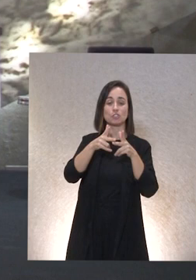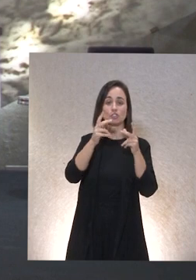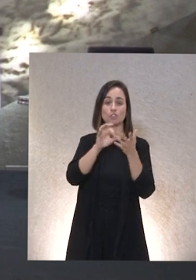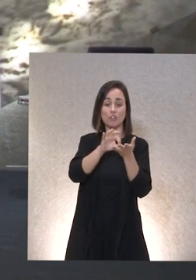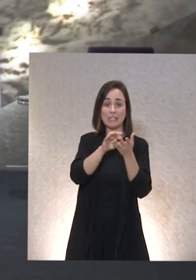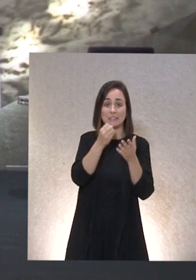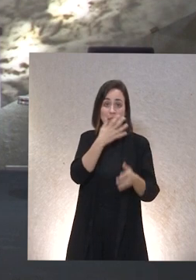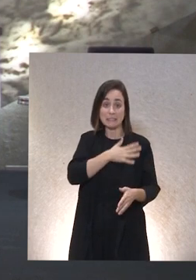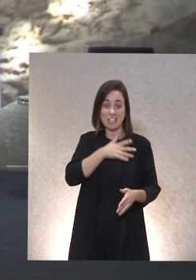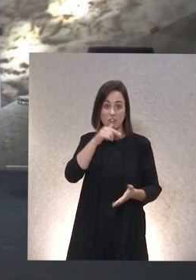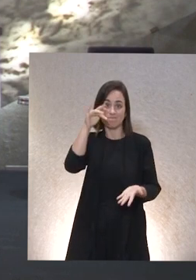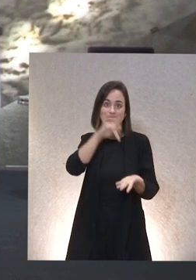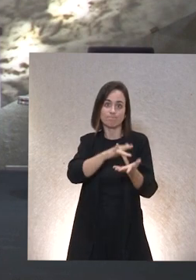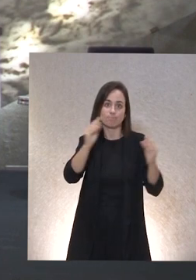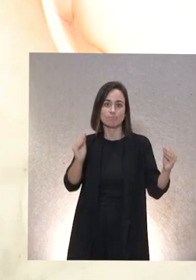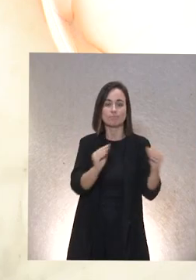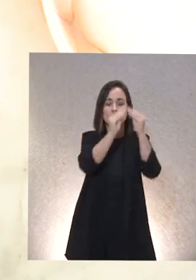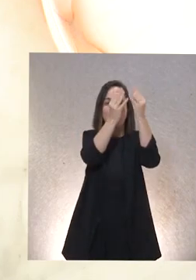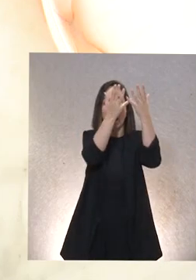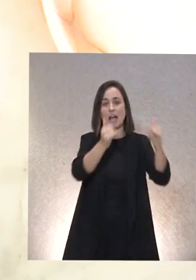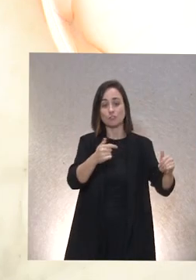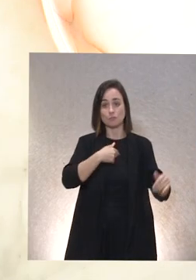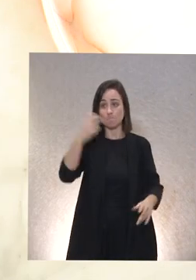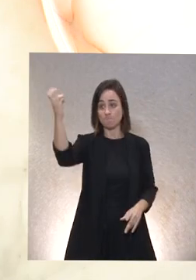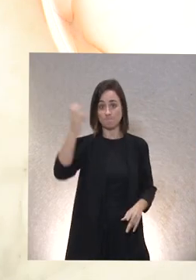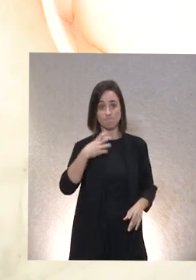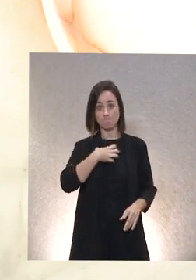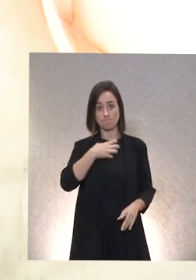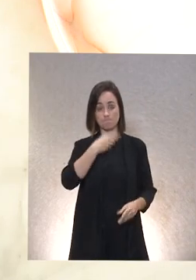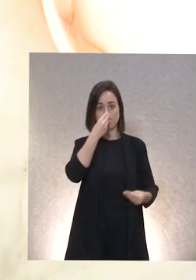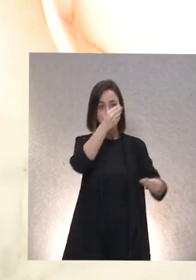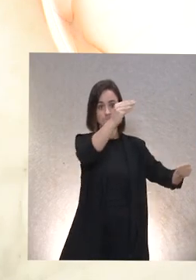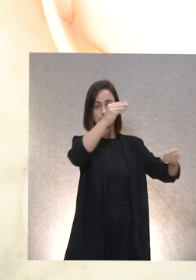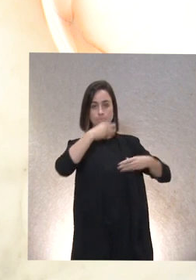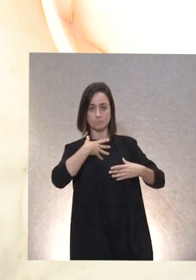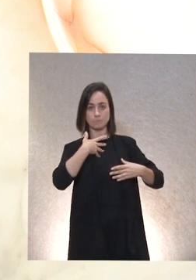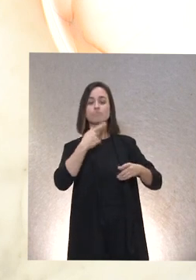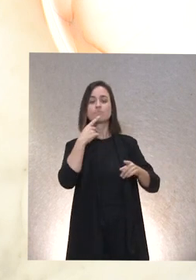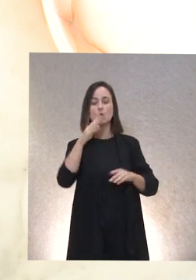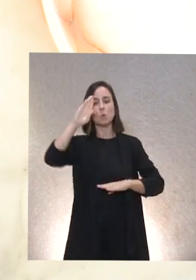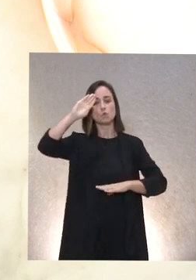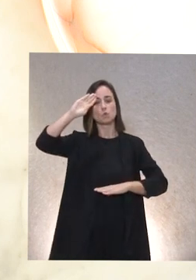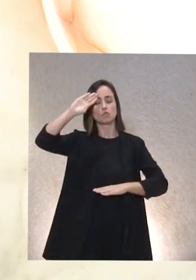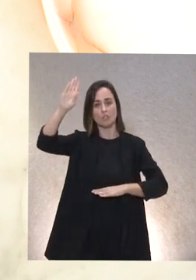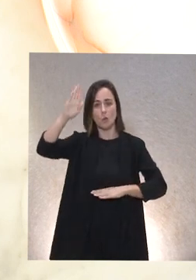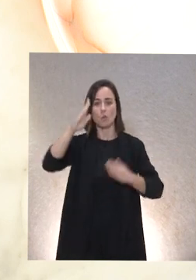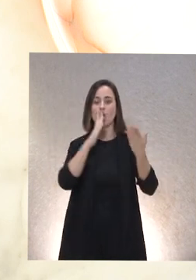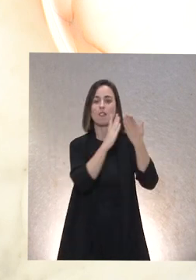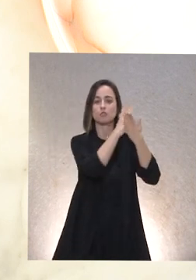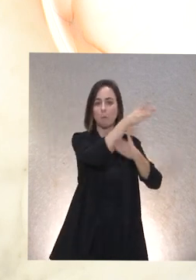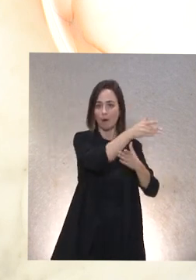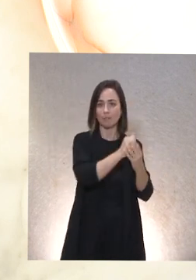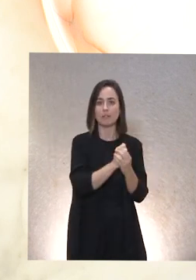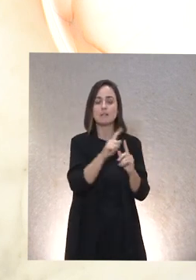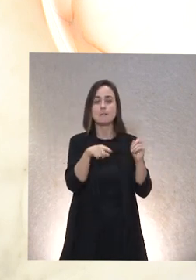coinciden diferentes actos y no puede estar aquí ahora pero me lo han comendado que les envíe un saludo de su parte y un